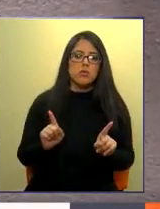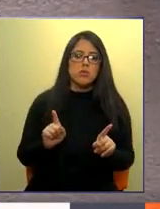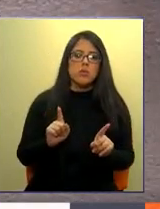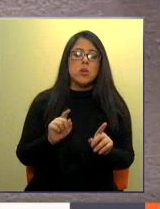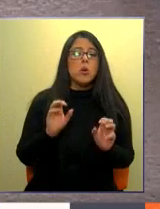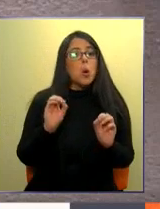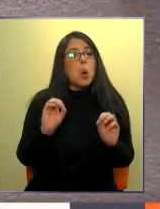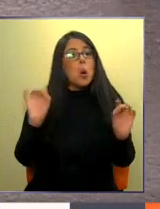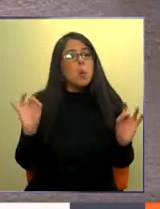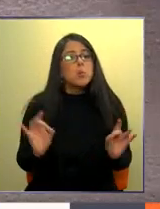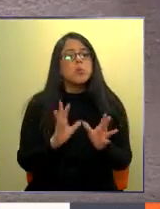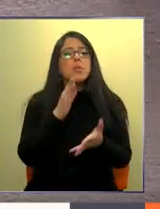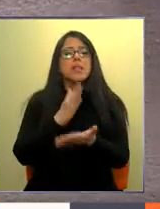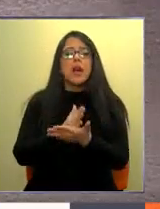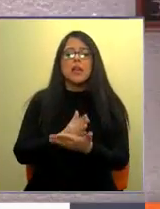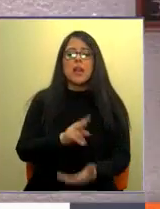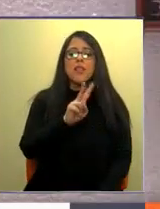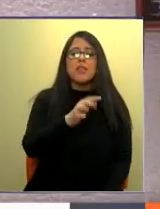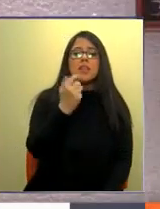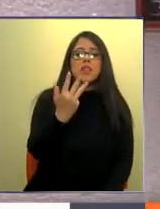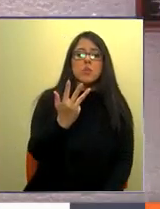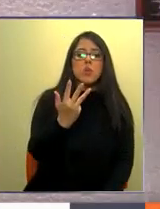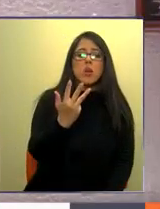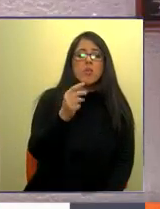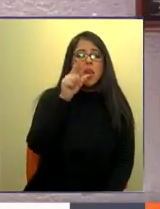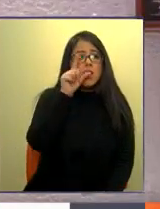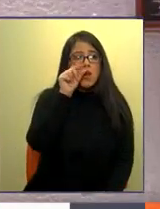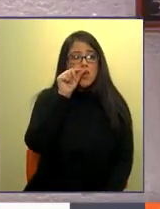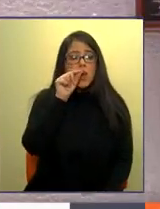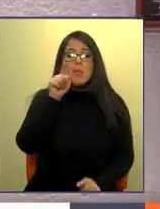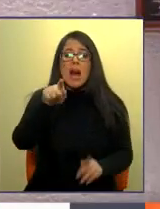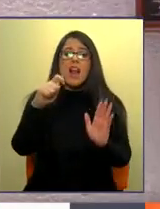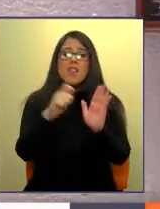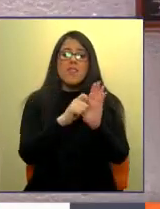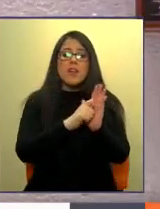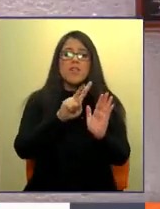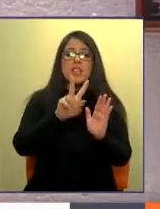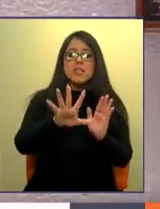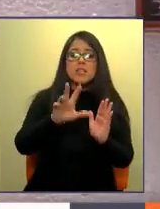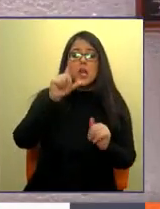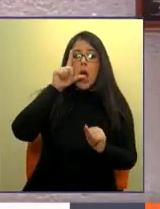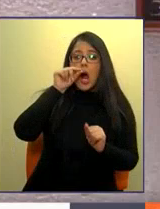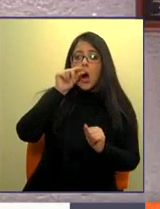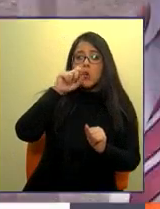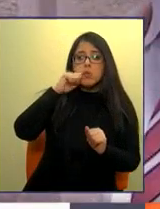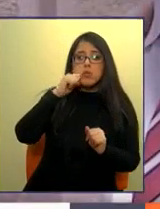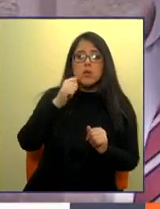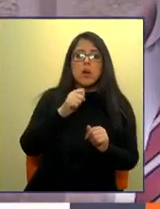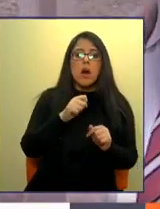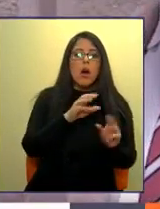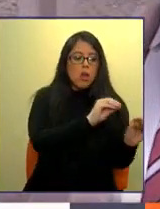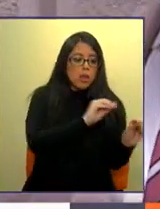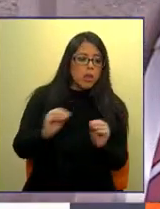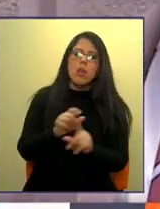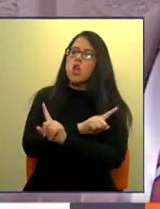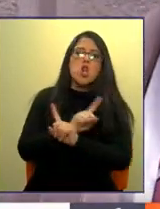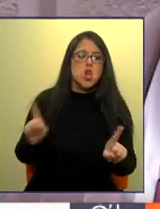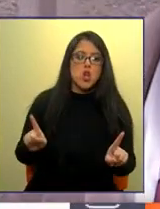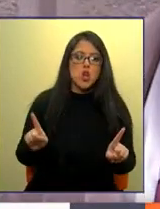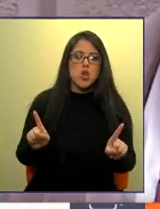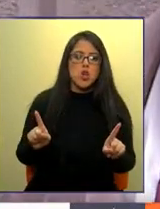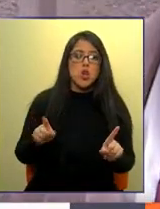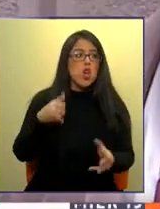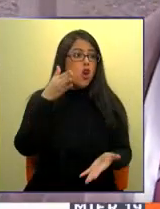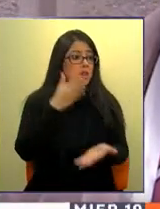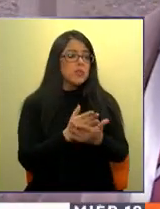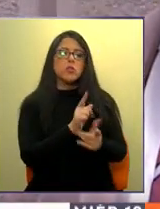29 de noviembre, que es la fecha de primaria de alcalde. La fecha del 25 de octubre es inamovible. A lo imposible nadie está obligado.